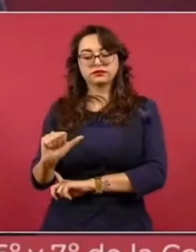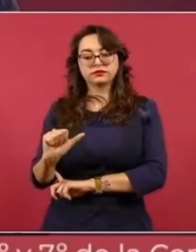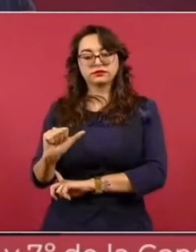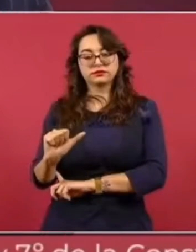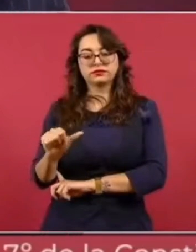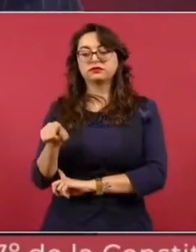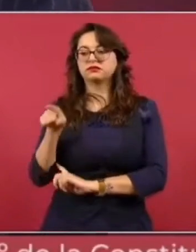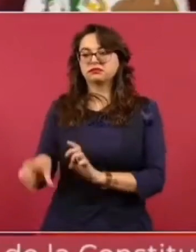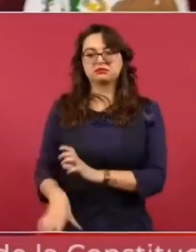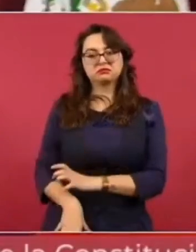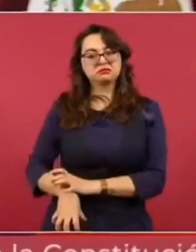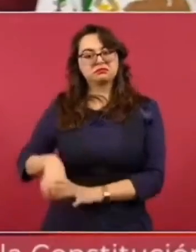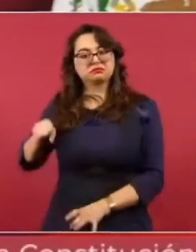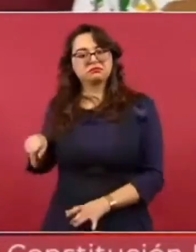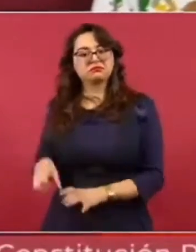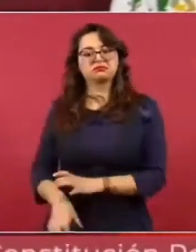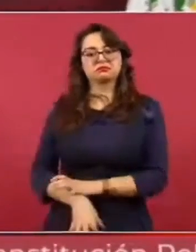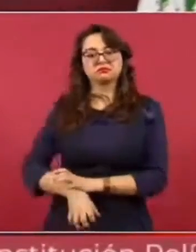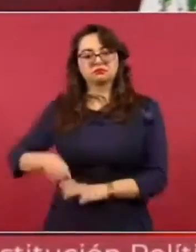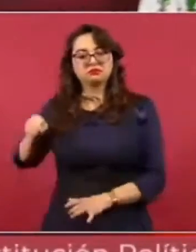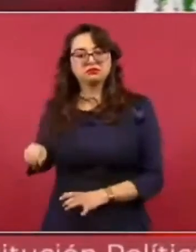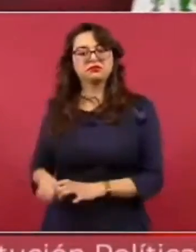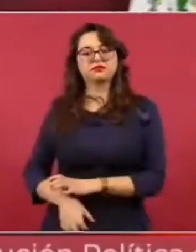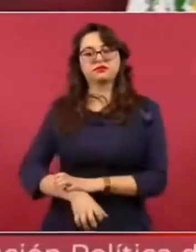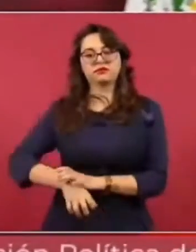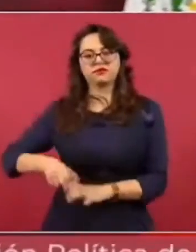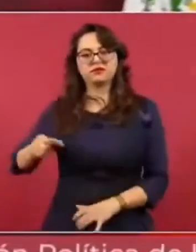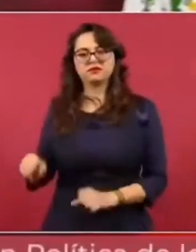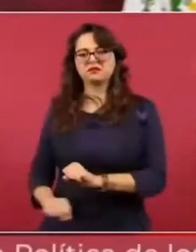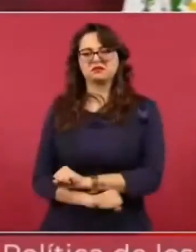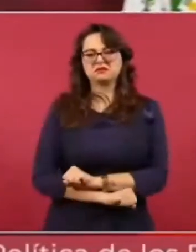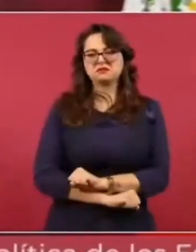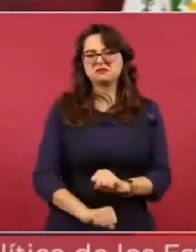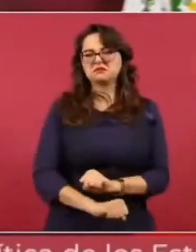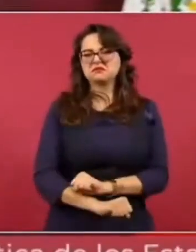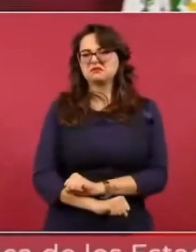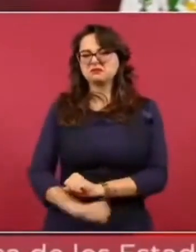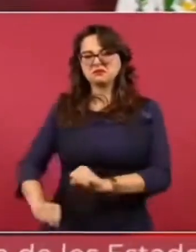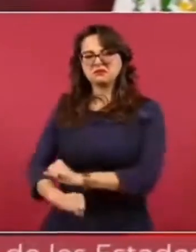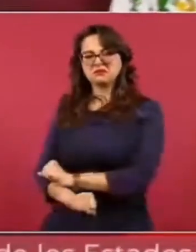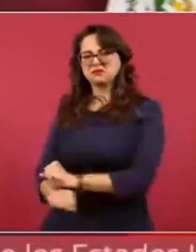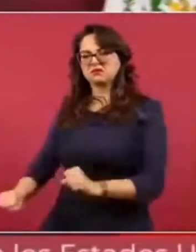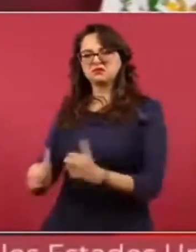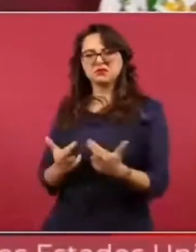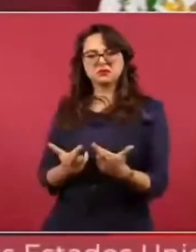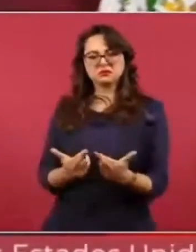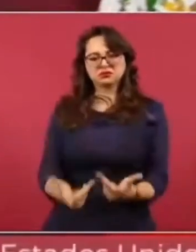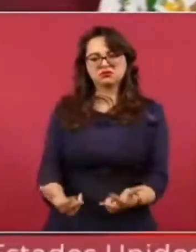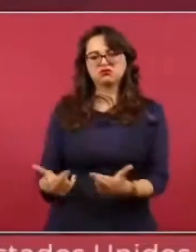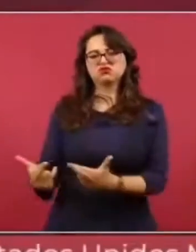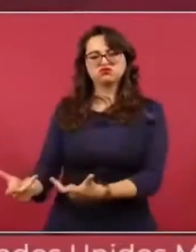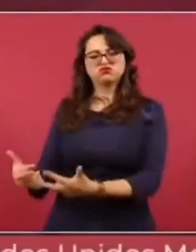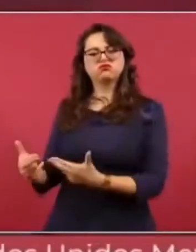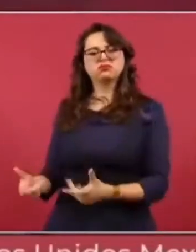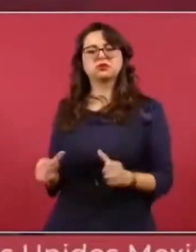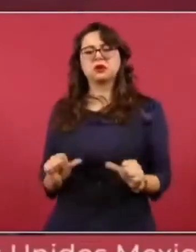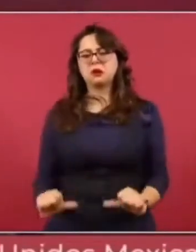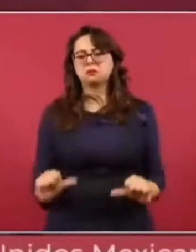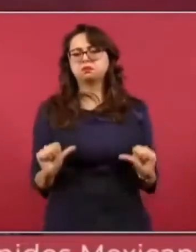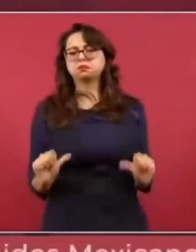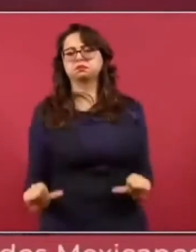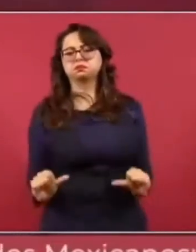de grava de arena. Y pensaron de que con